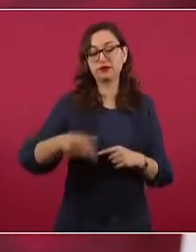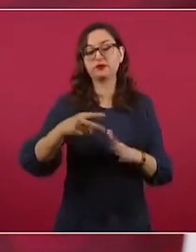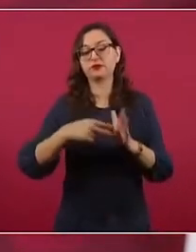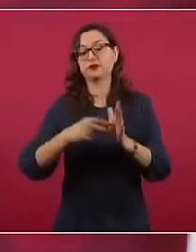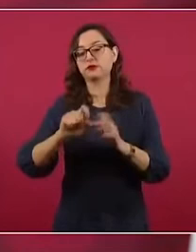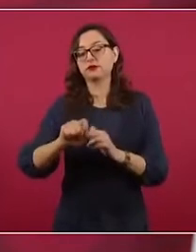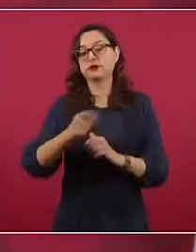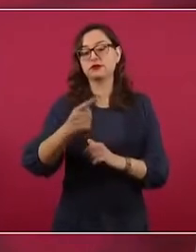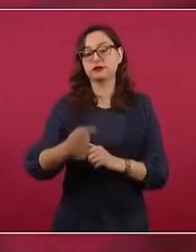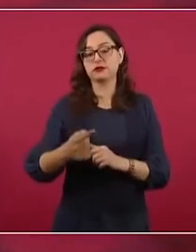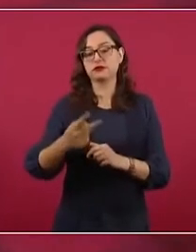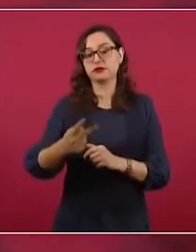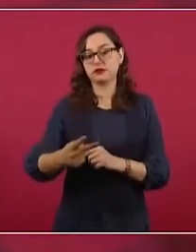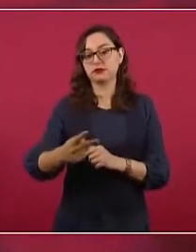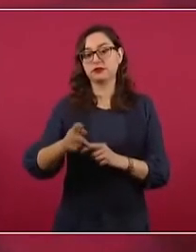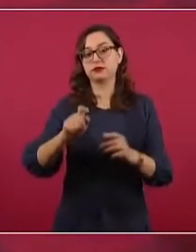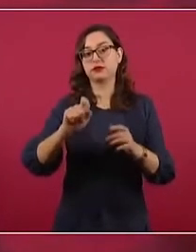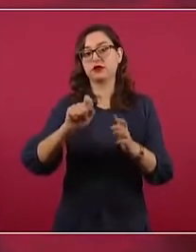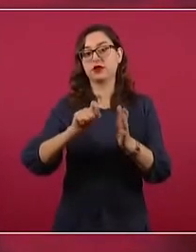2023 y en el 24.